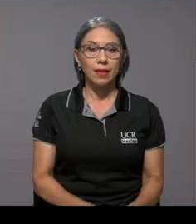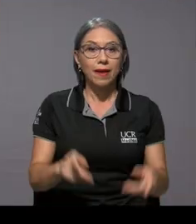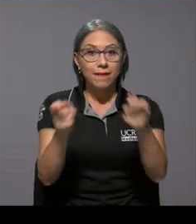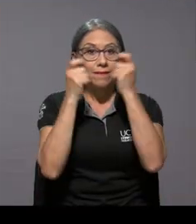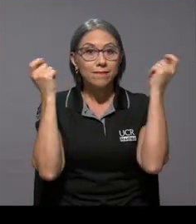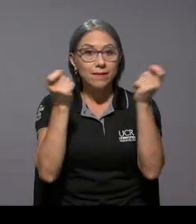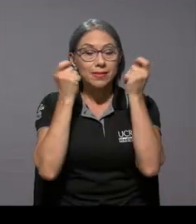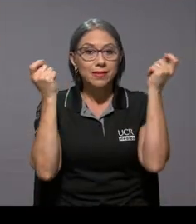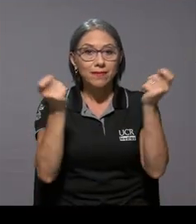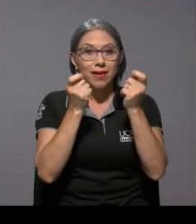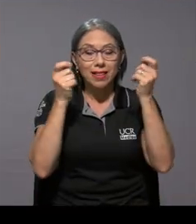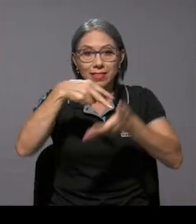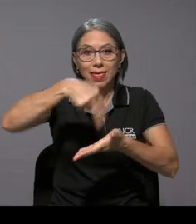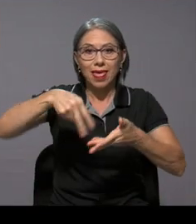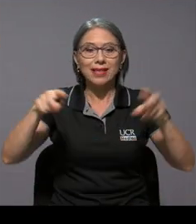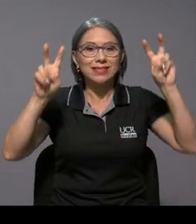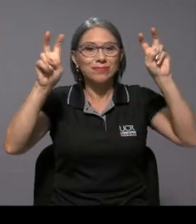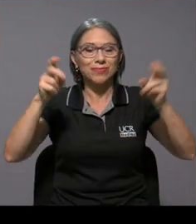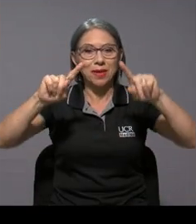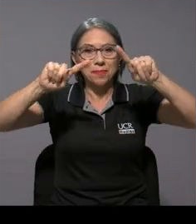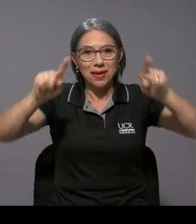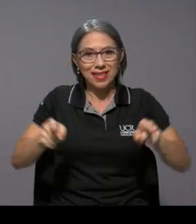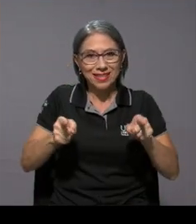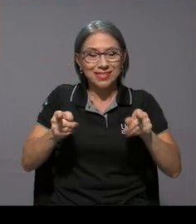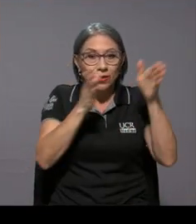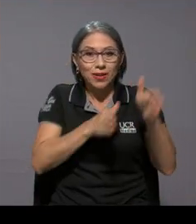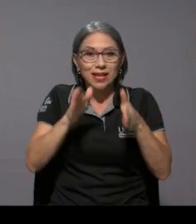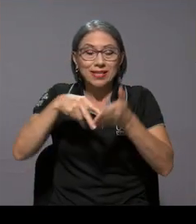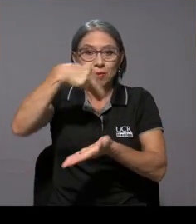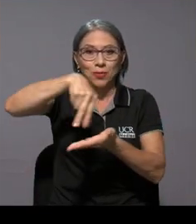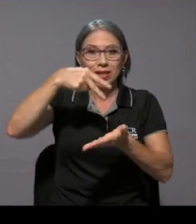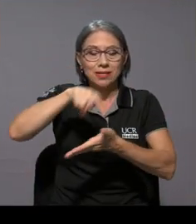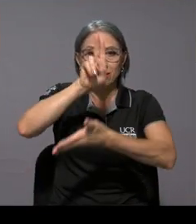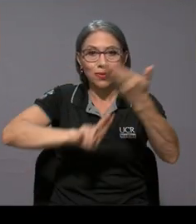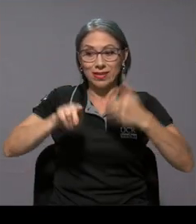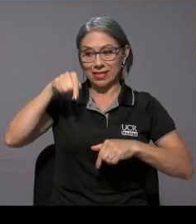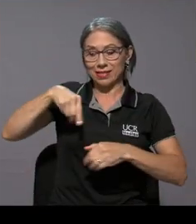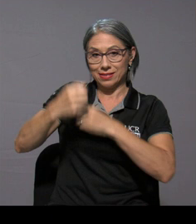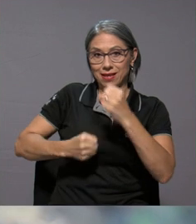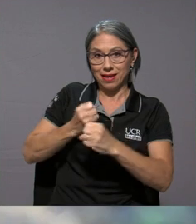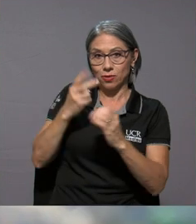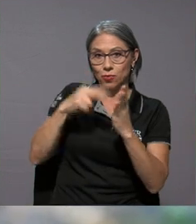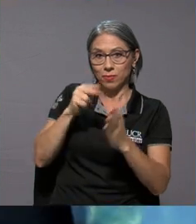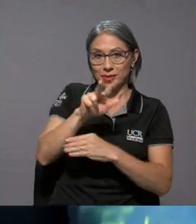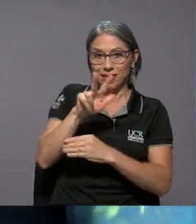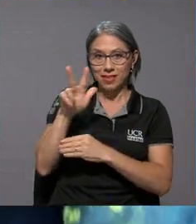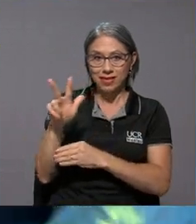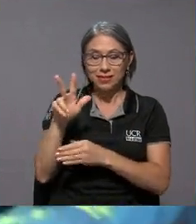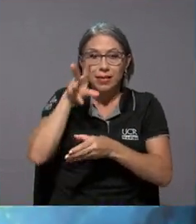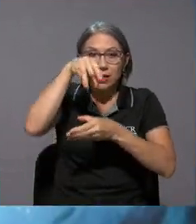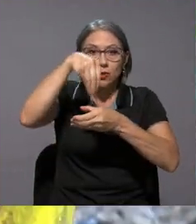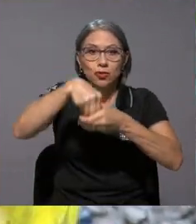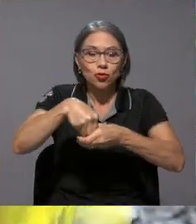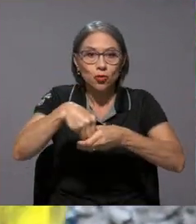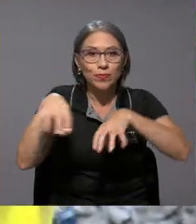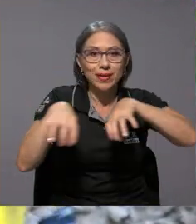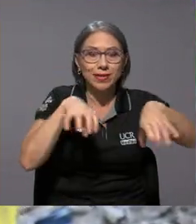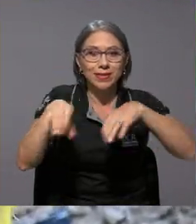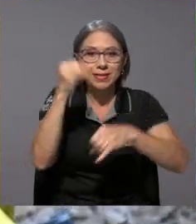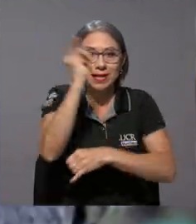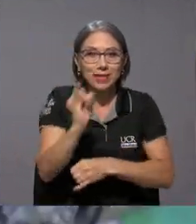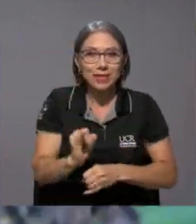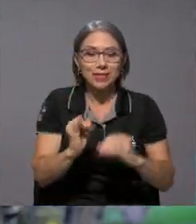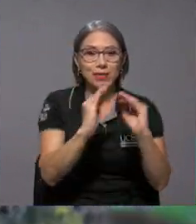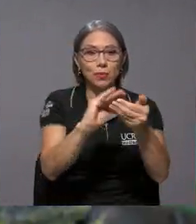El Festival de Danza Paréntesis organizado por Danza Universitaria en este 2023 incluyó prácticas artísticas de